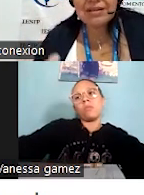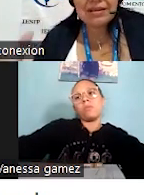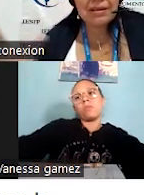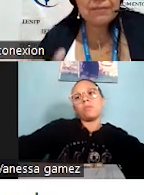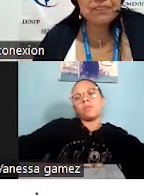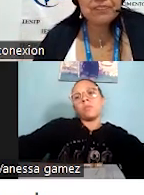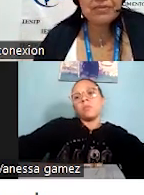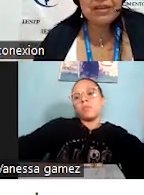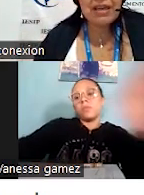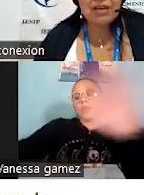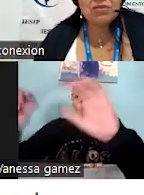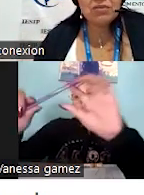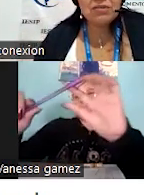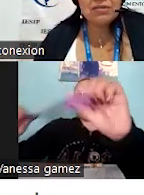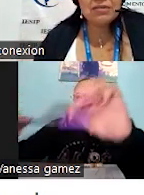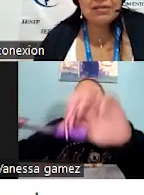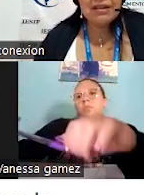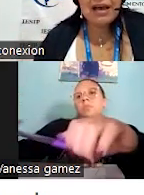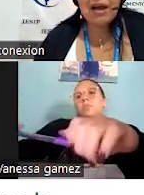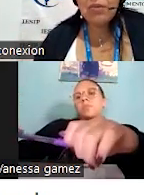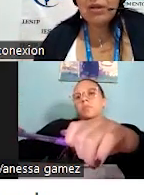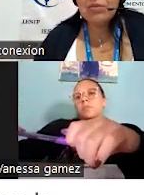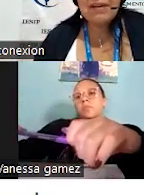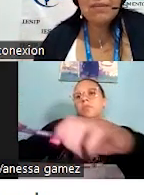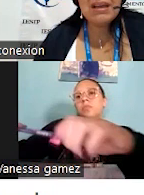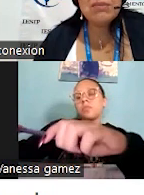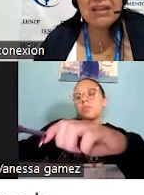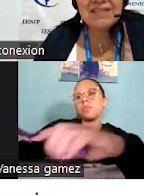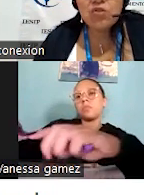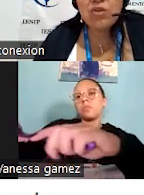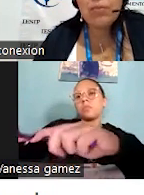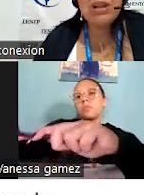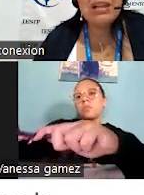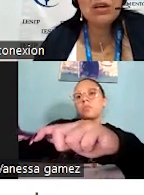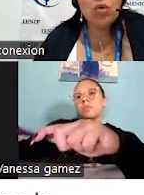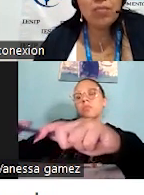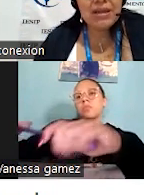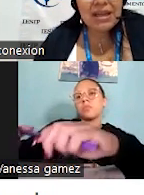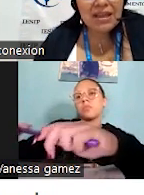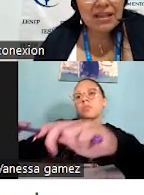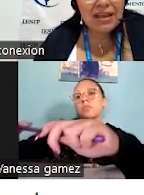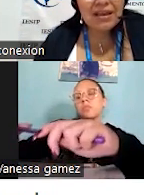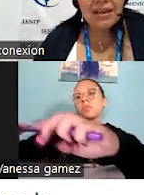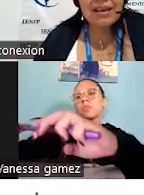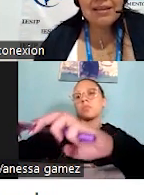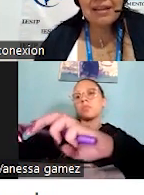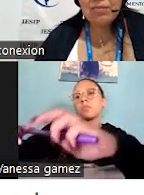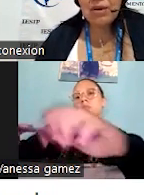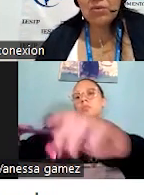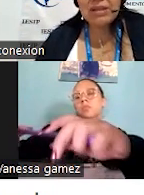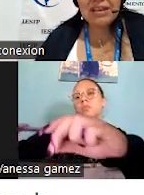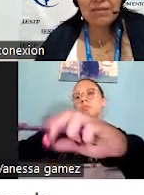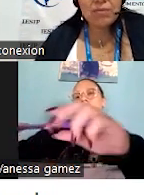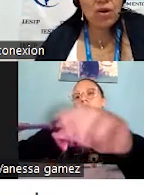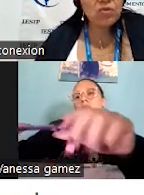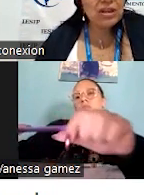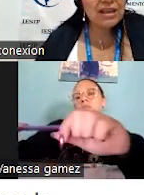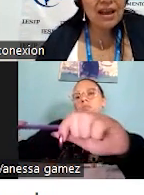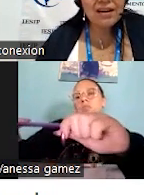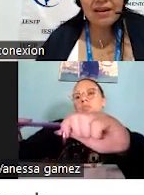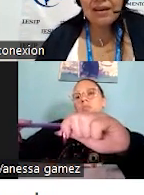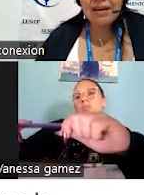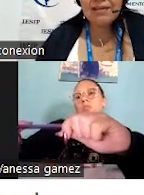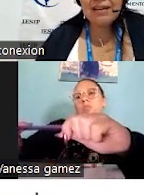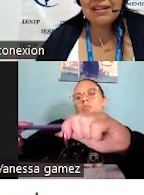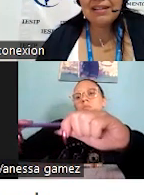y vamos a, ta, ta, Y esto, ah, bueno, está bien. Y mire, señora, por el inconveniente, este, bueno, mire, le vamos a